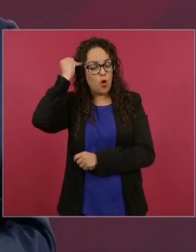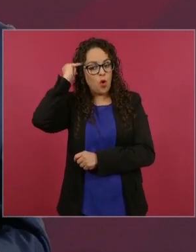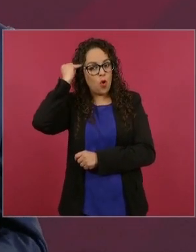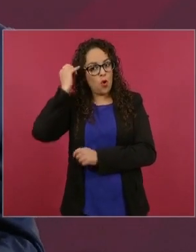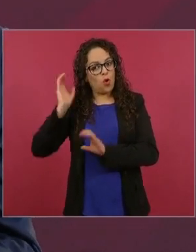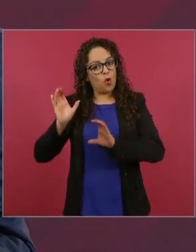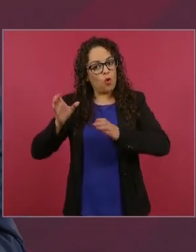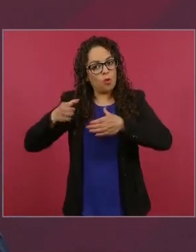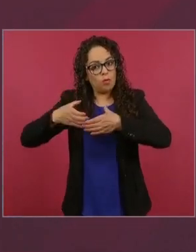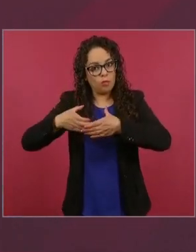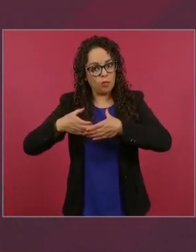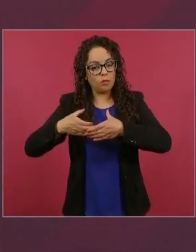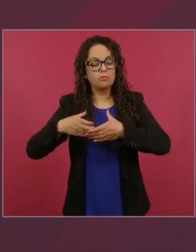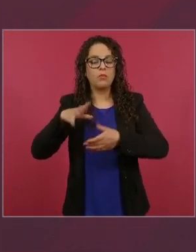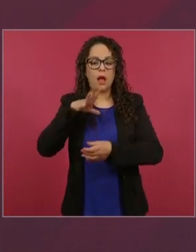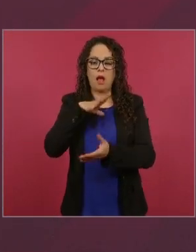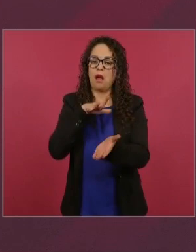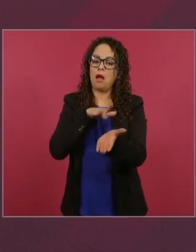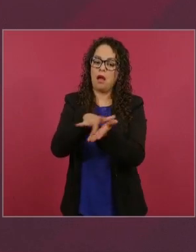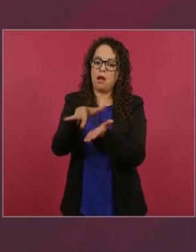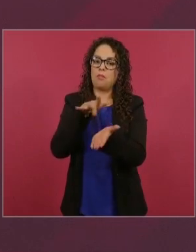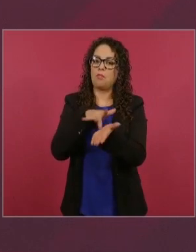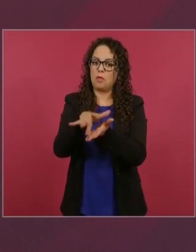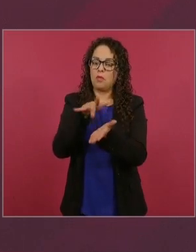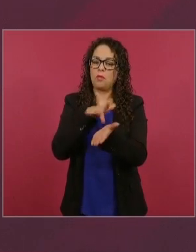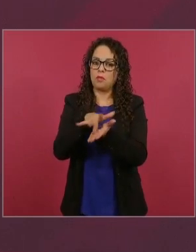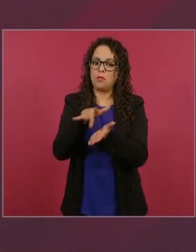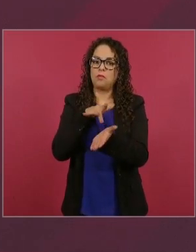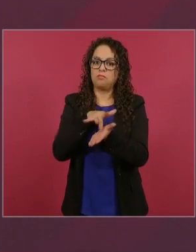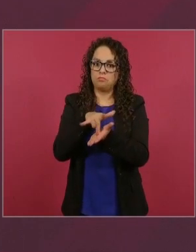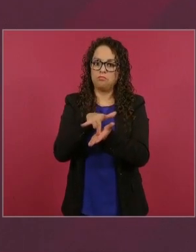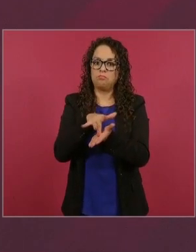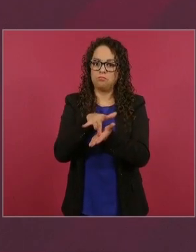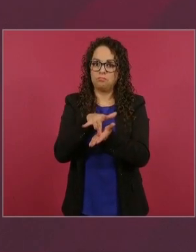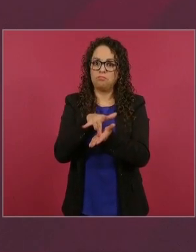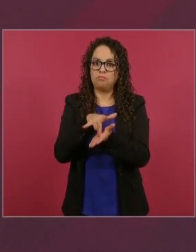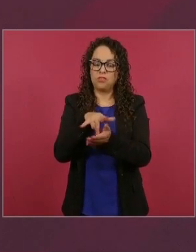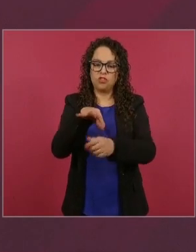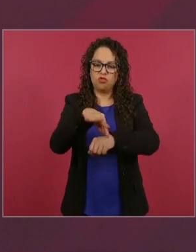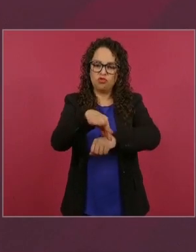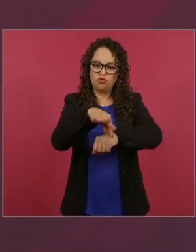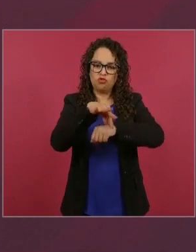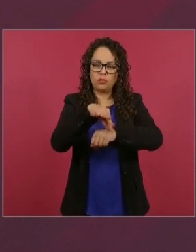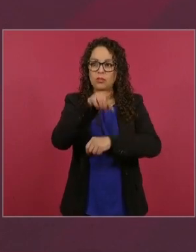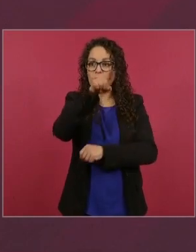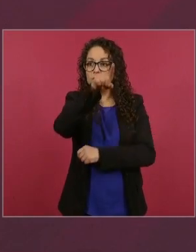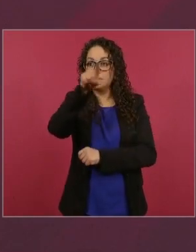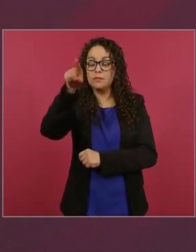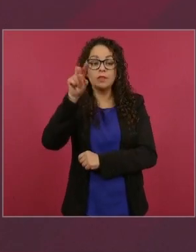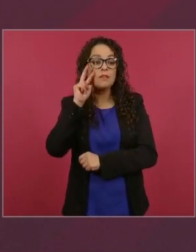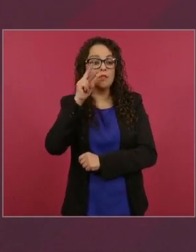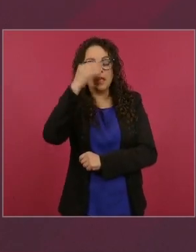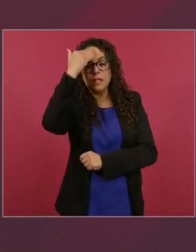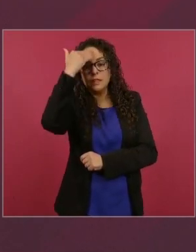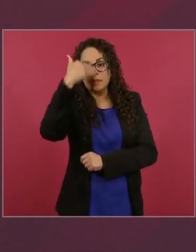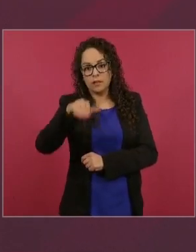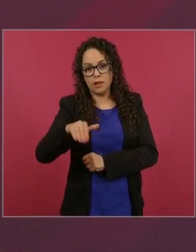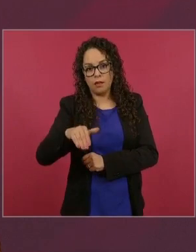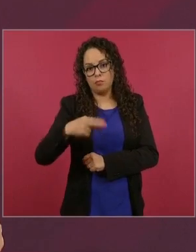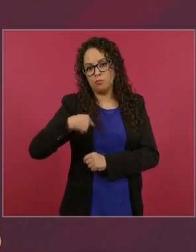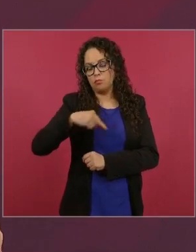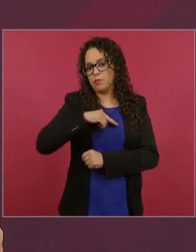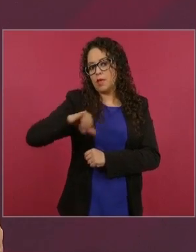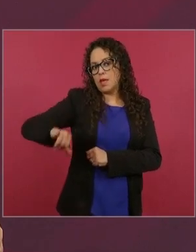ellos lo saben bien y lo vamos a seguir haciendo. Desde luego